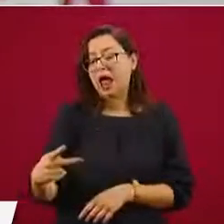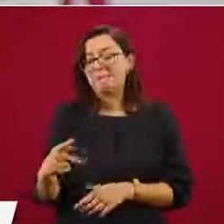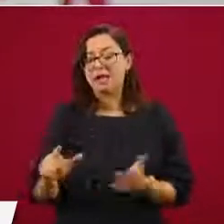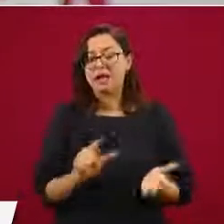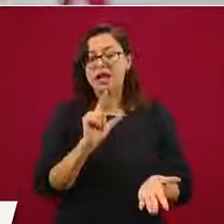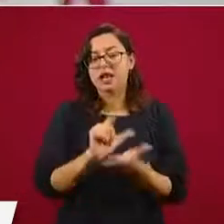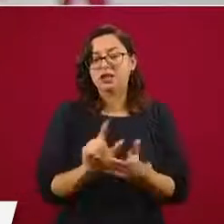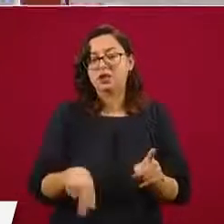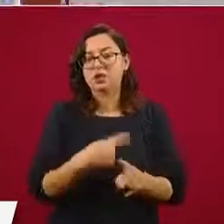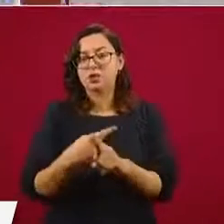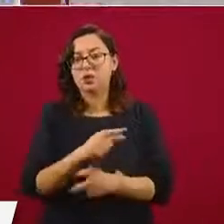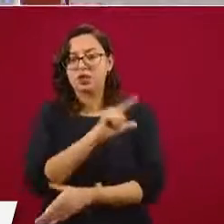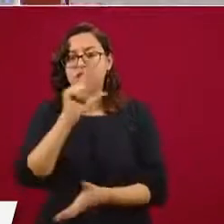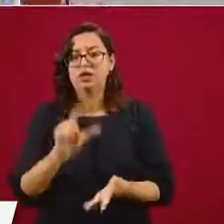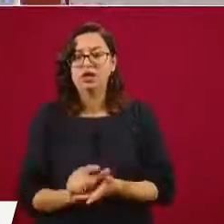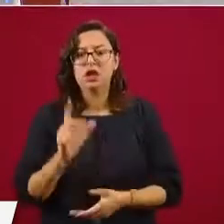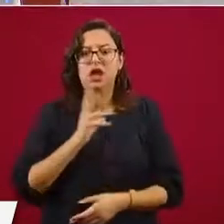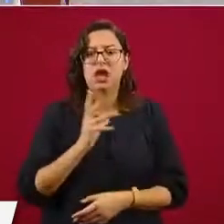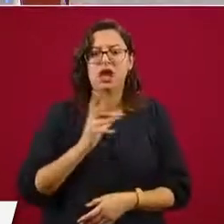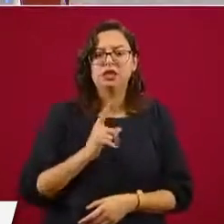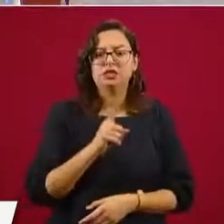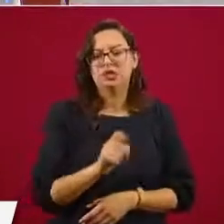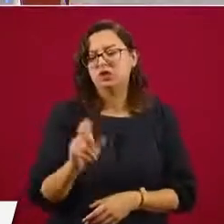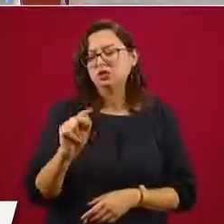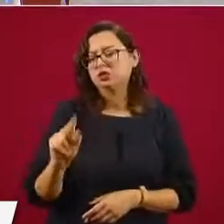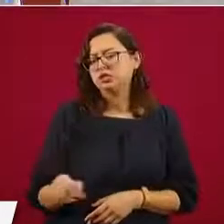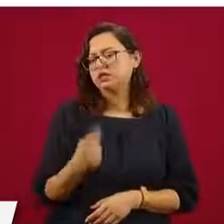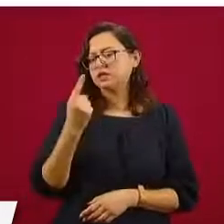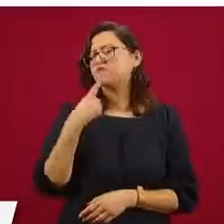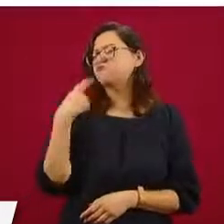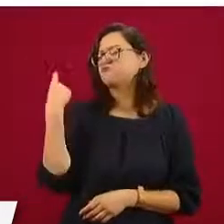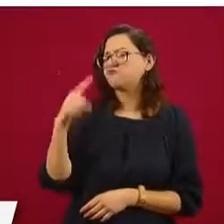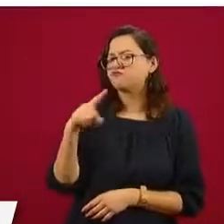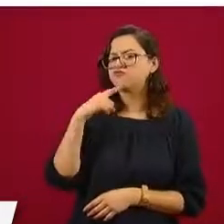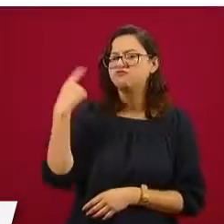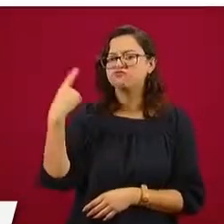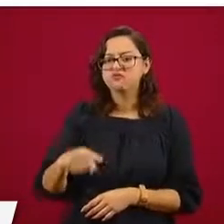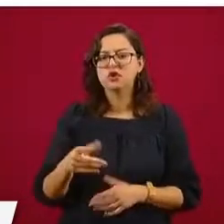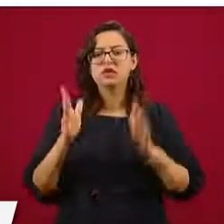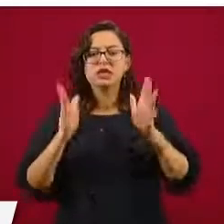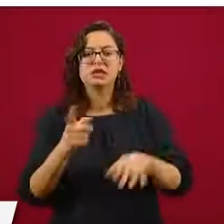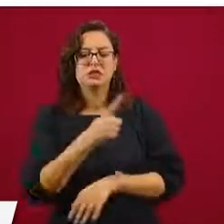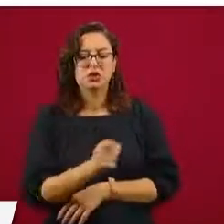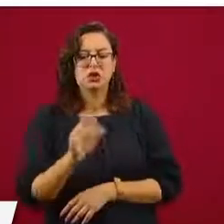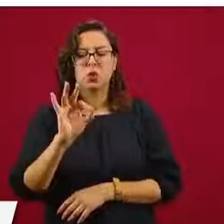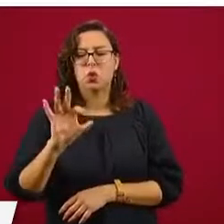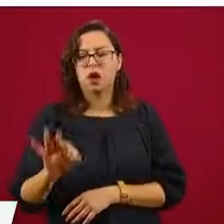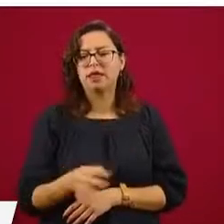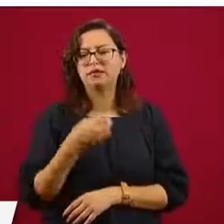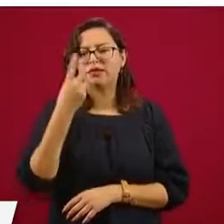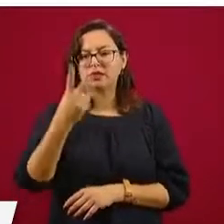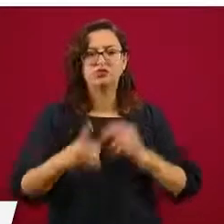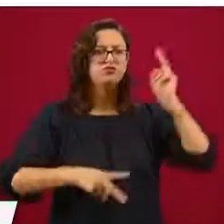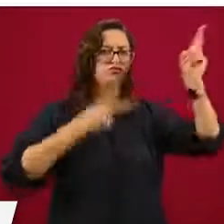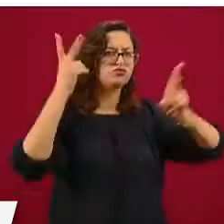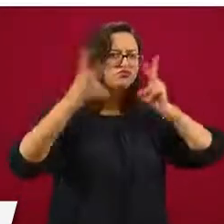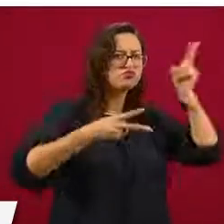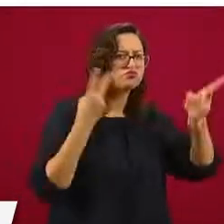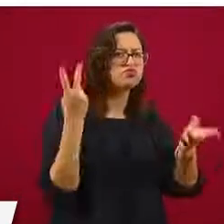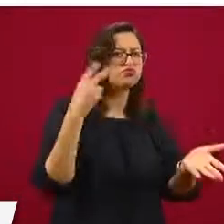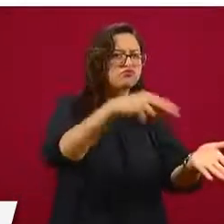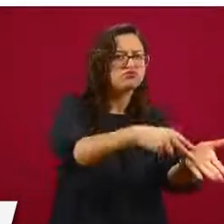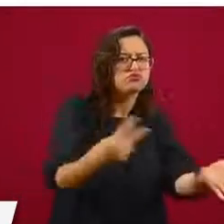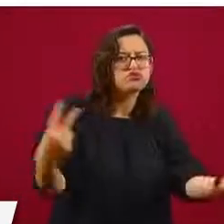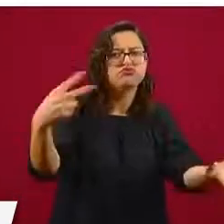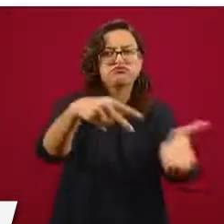atendidas a través de 142 visitas o verificaciones oficiales. Tres se negaron a ser verificadas,